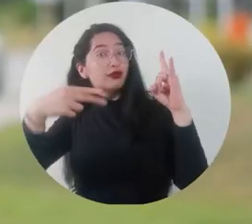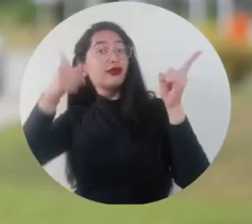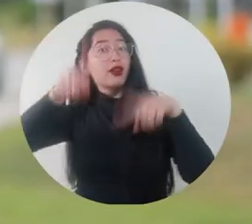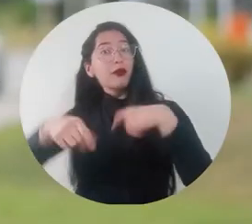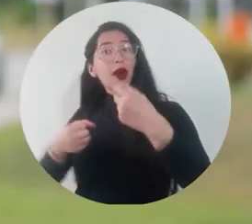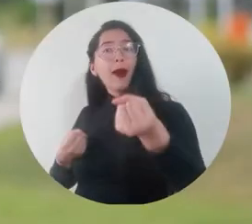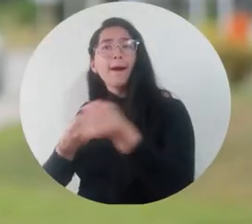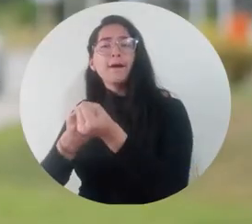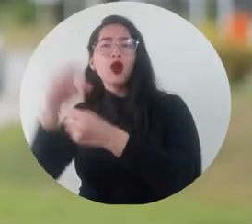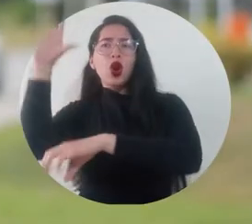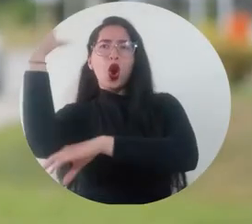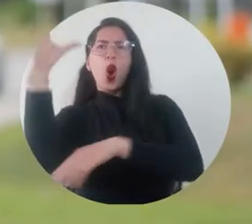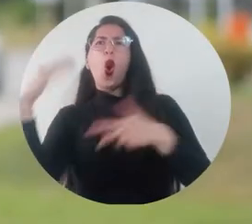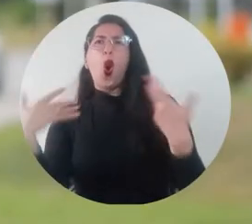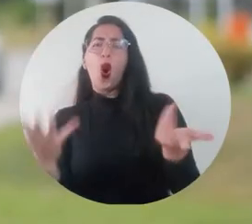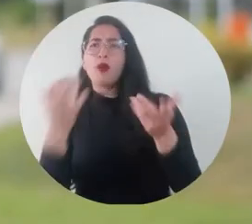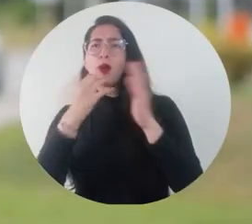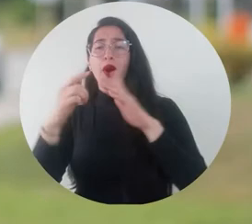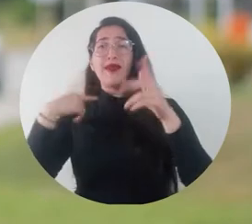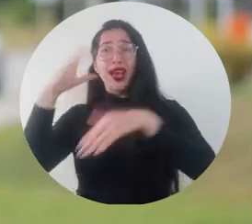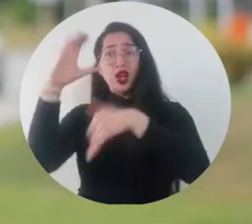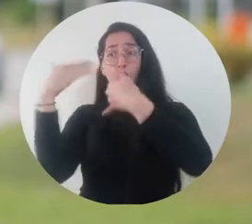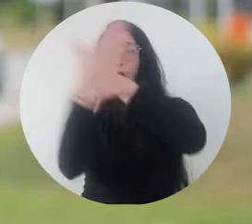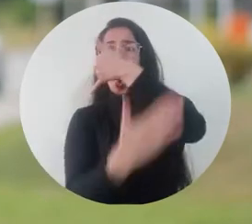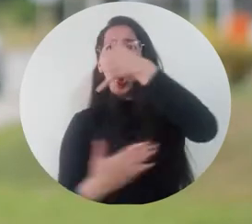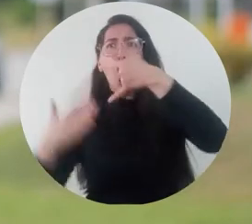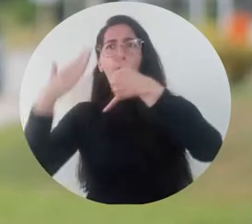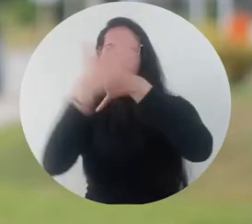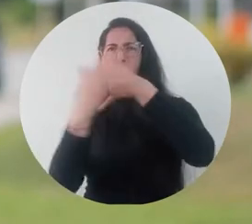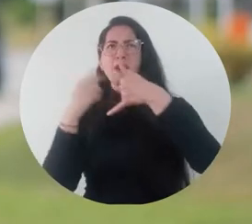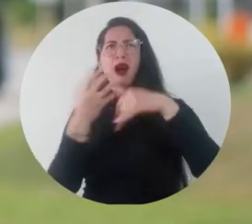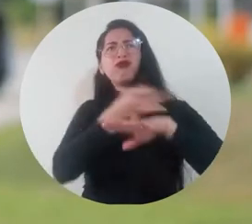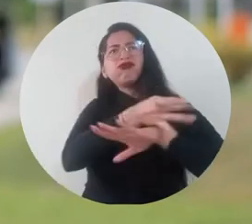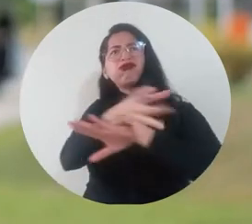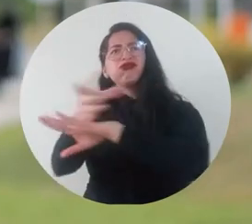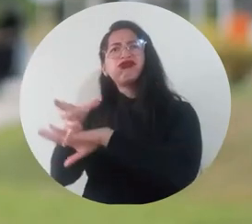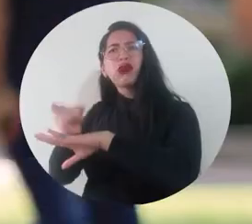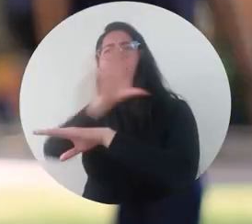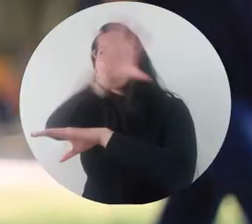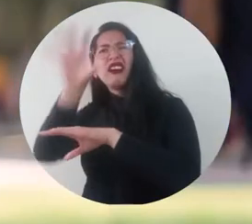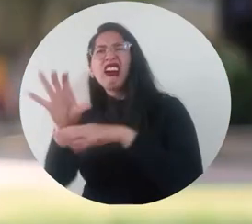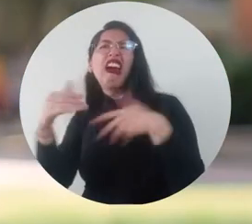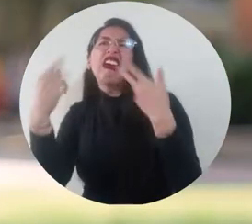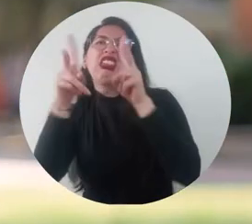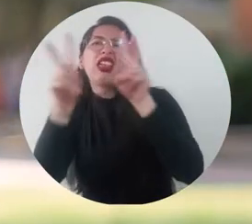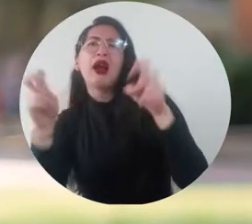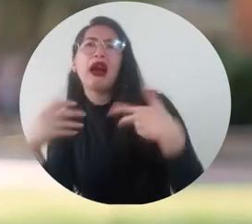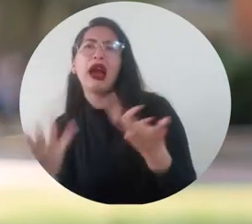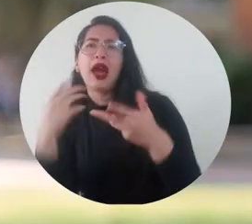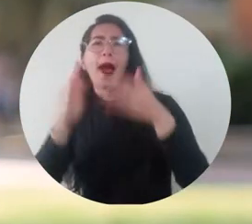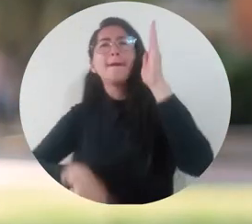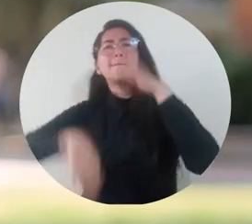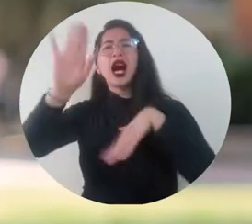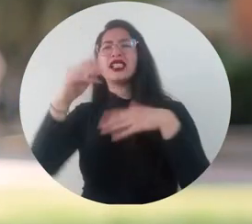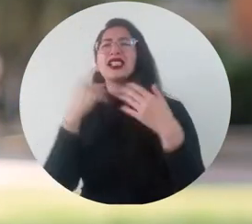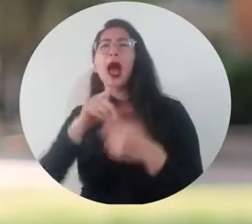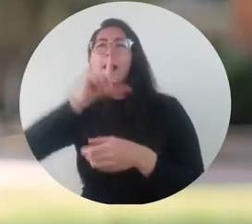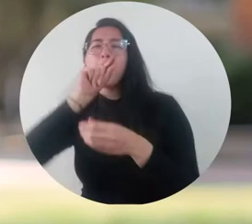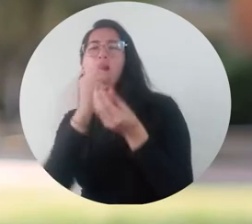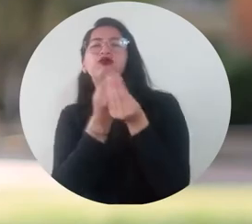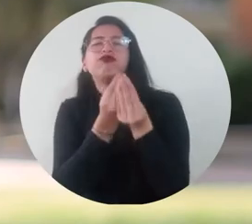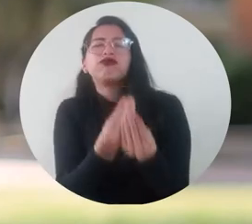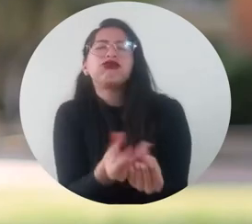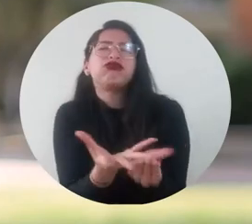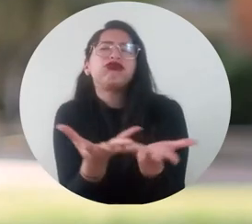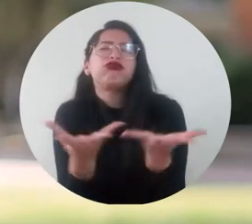Unimagdalena contribuyó al triunfo de Colombia como el país con más especies de aves en el mundo La distinción se logró en el Global Big Day,